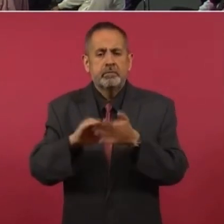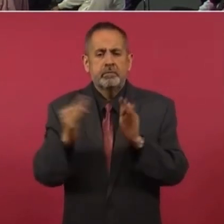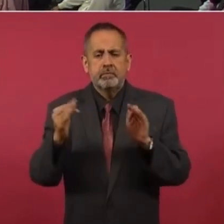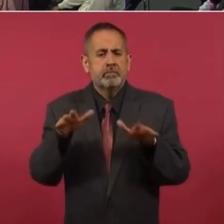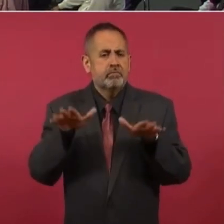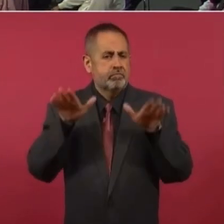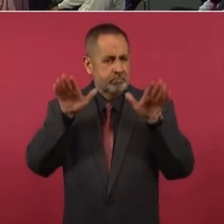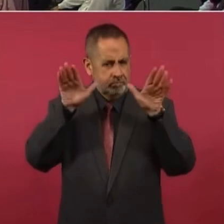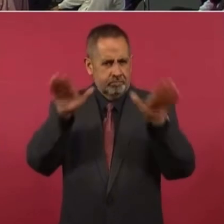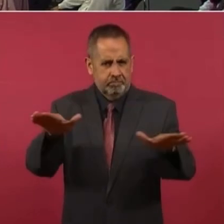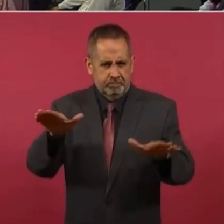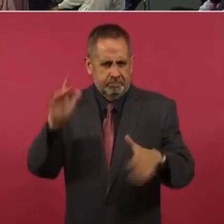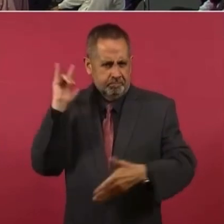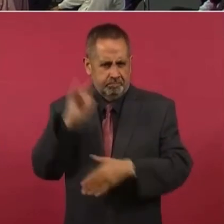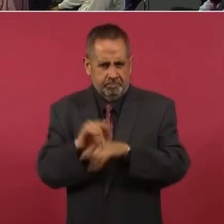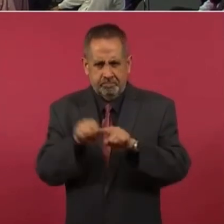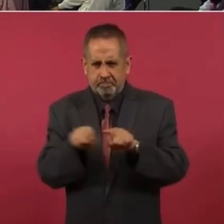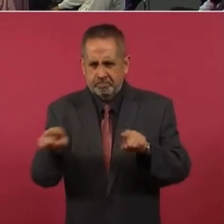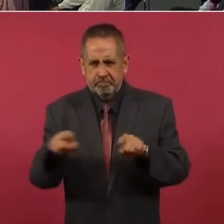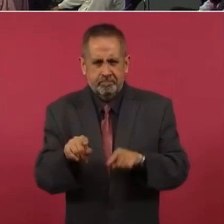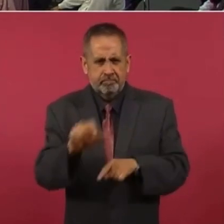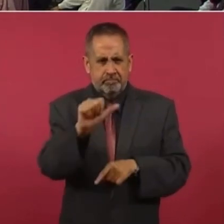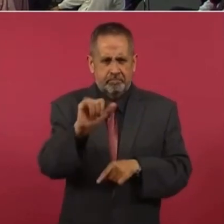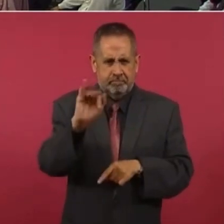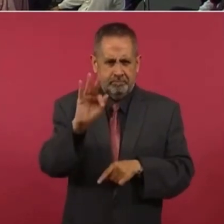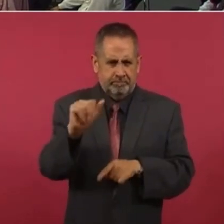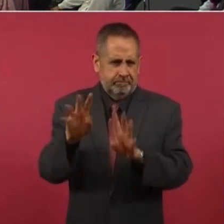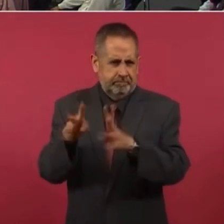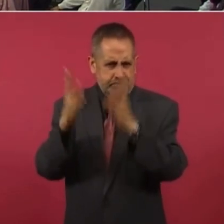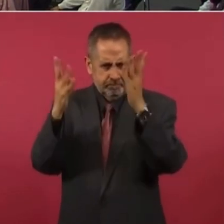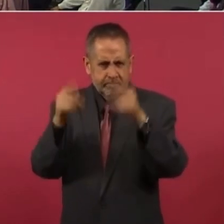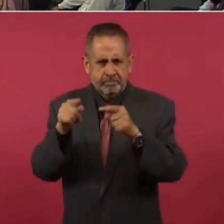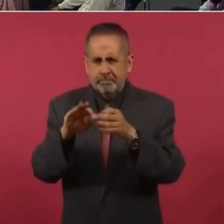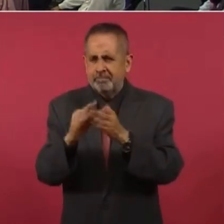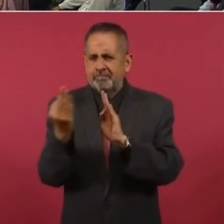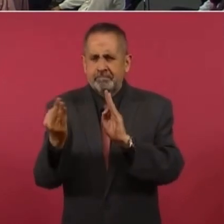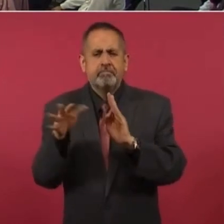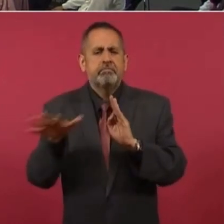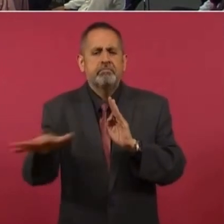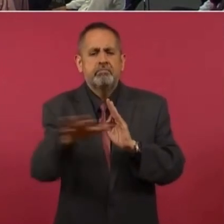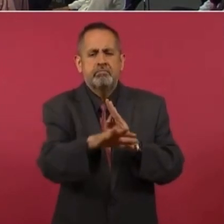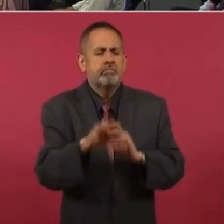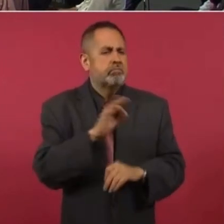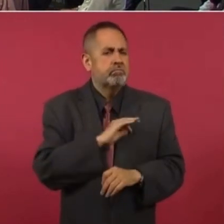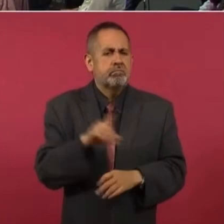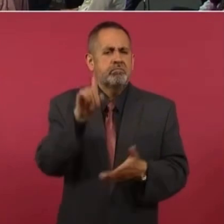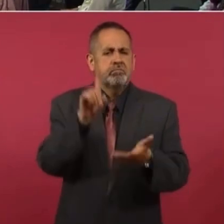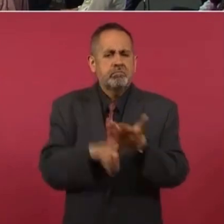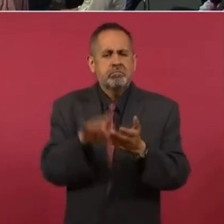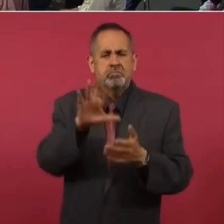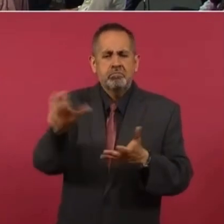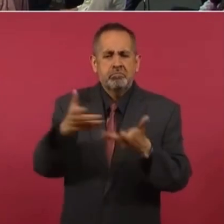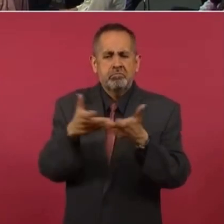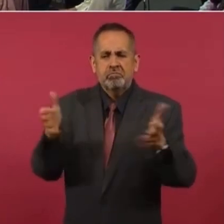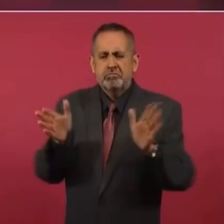Felipe Ángeles, se adquirieron como mil 500 hectáreas,